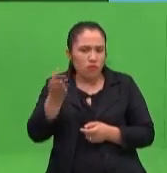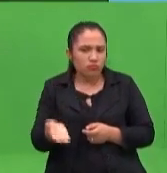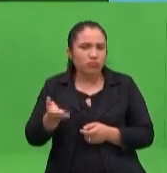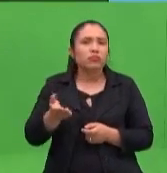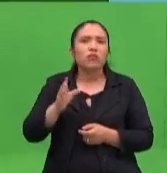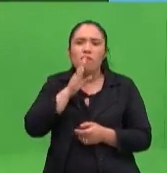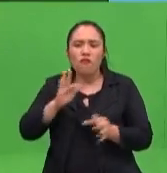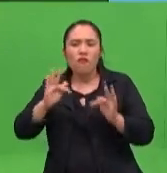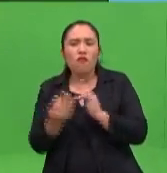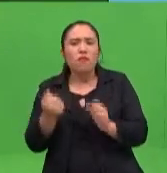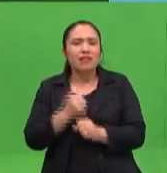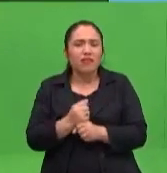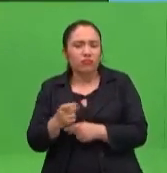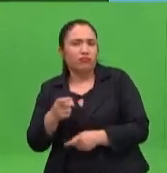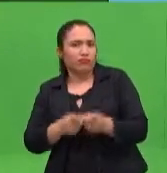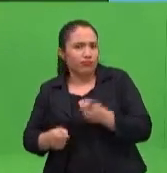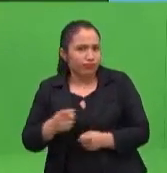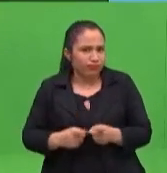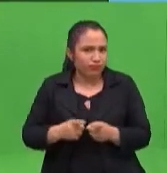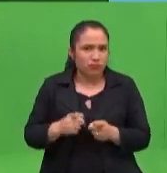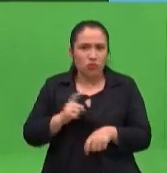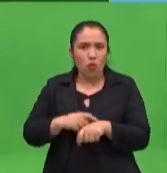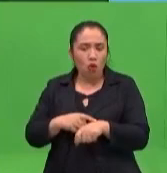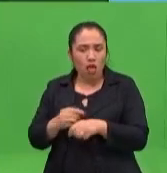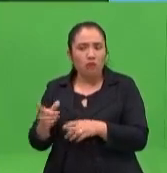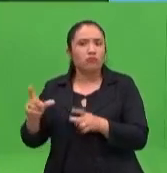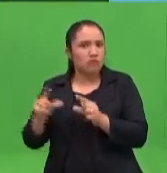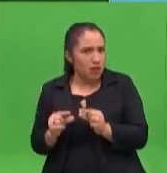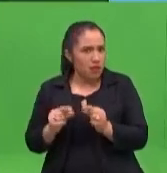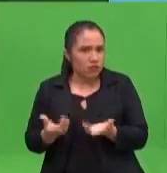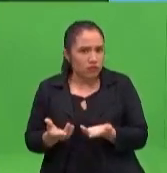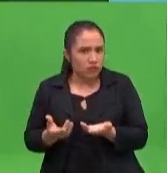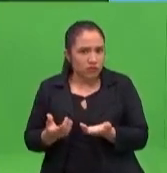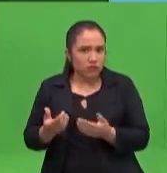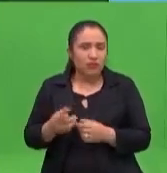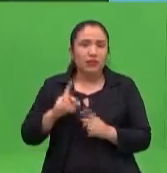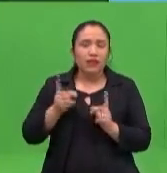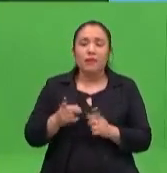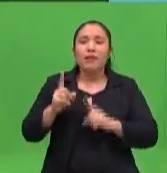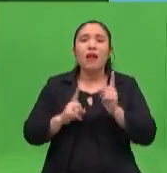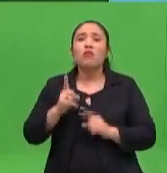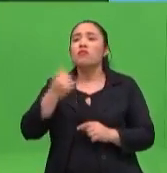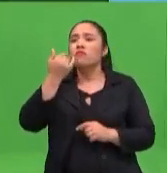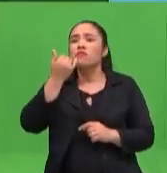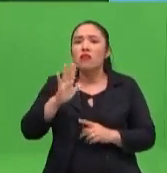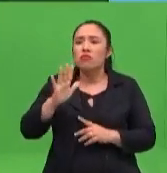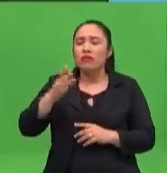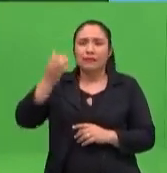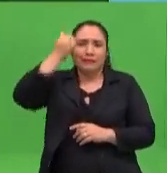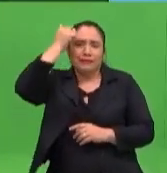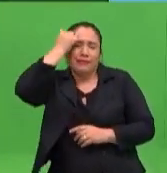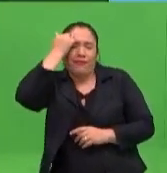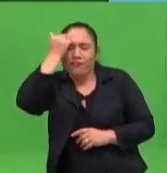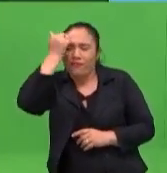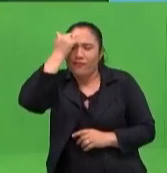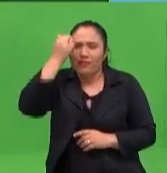que es hiperactivo, sé, que todo el tiempo está correteando por aquí, ¿verdad? Un niño muy, muy activo, que un niño